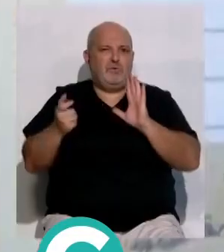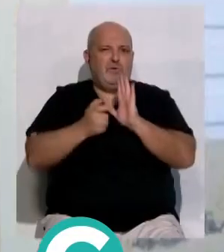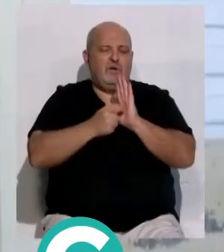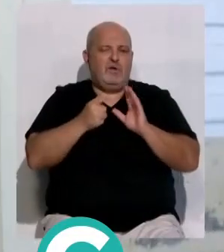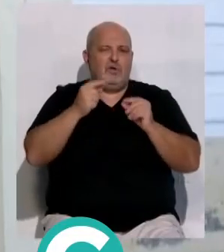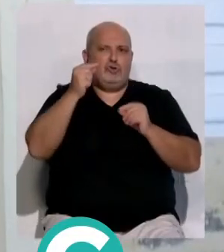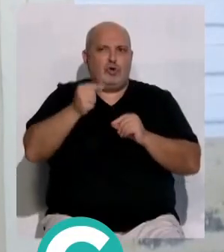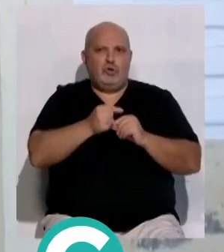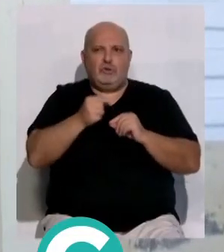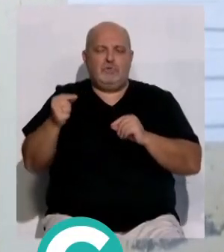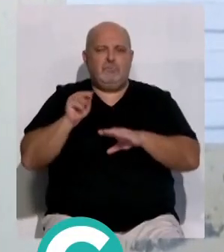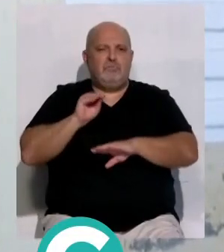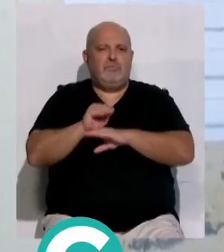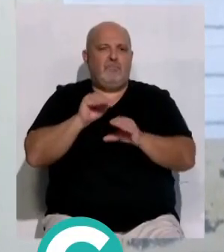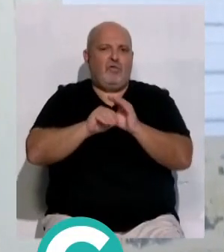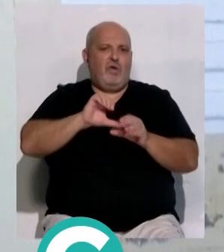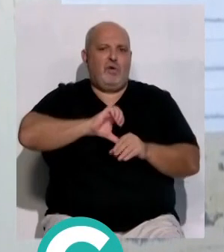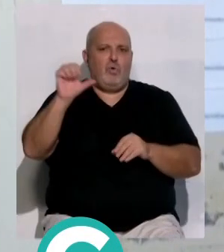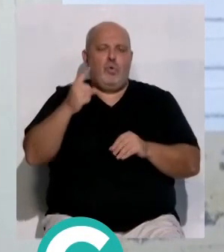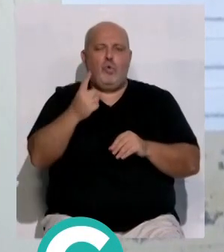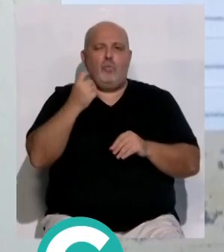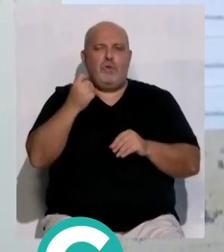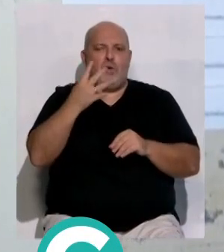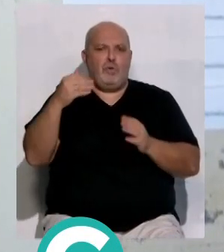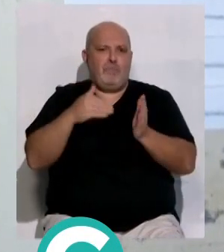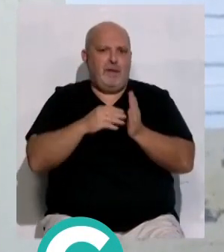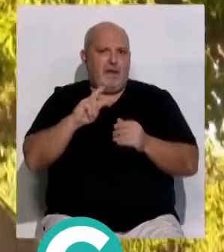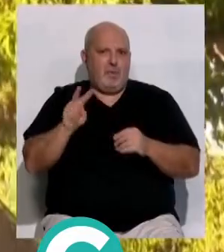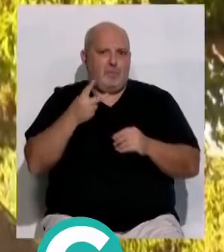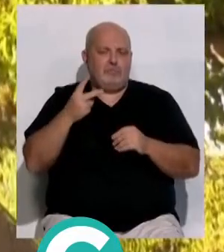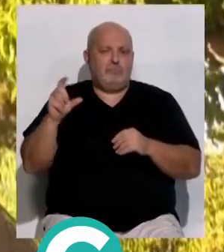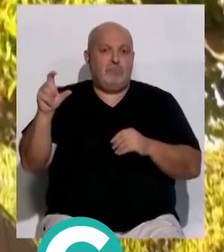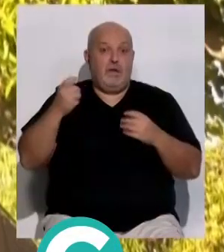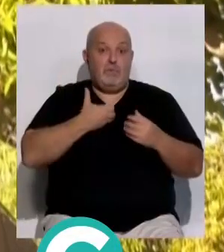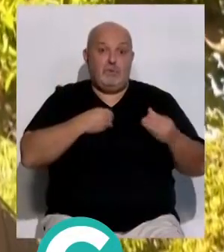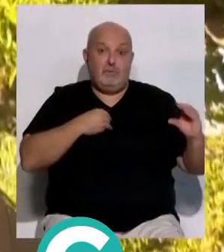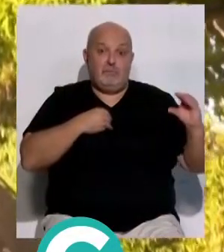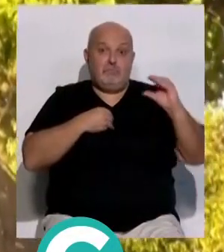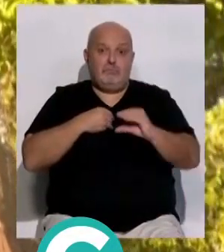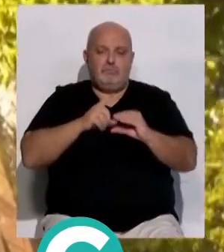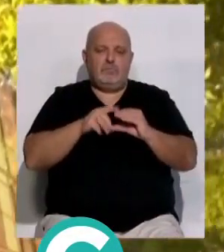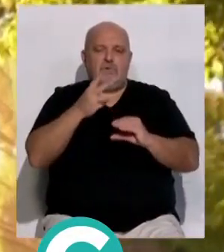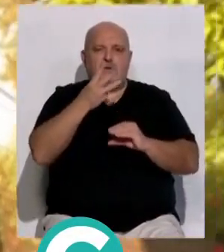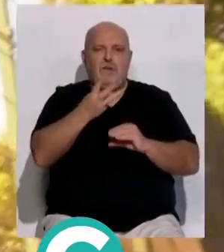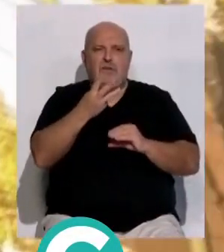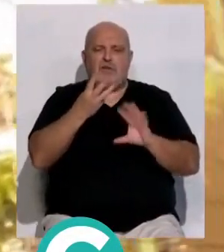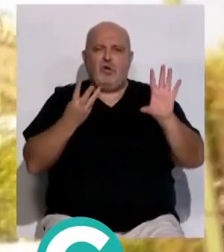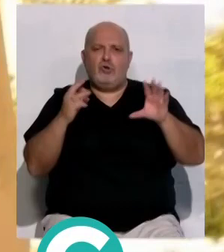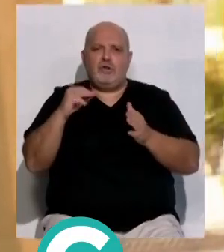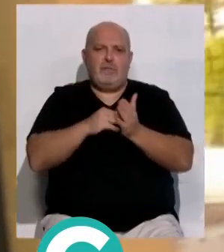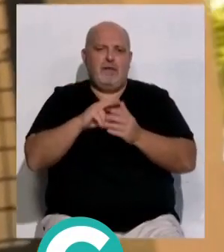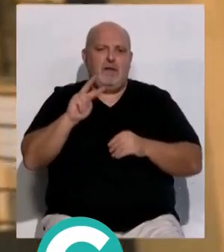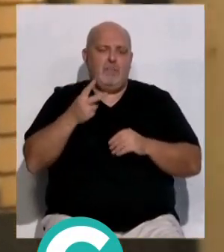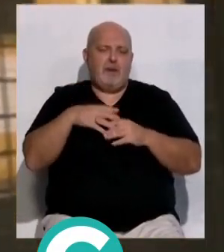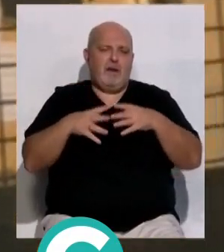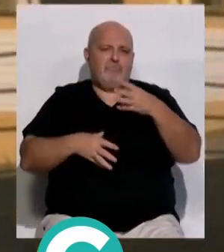serán financiados a cargo de fondos europeos un millón 400 mil euros aportando el Ayuntamiento algo más de 380 mil euros